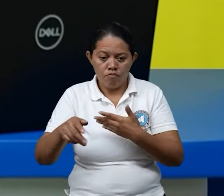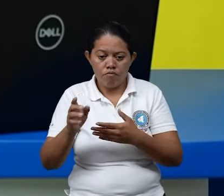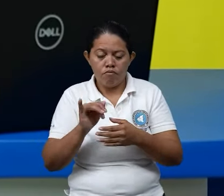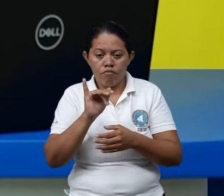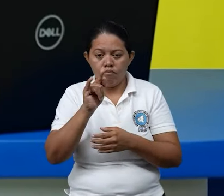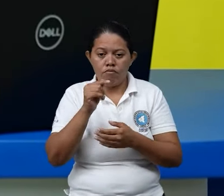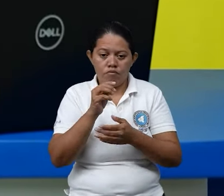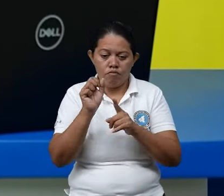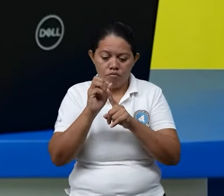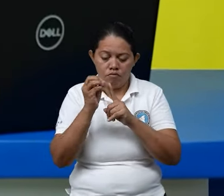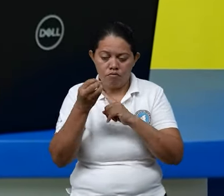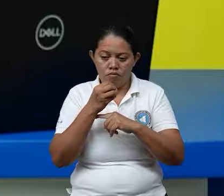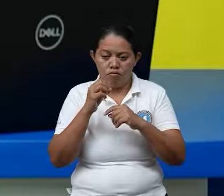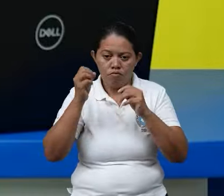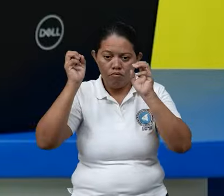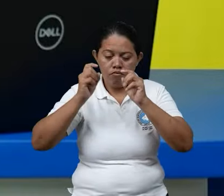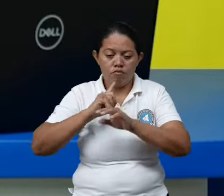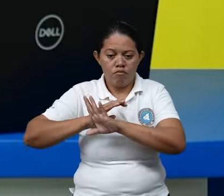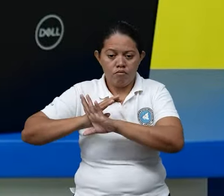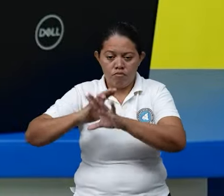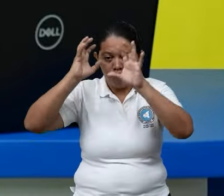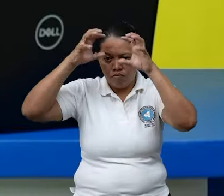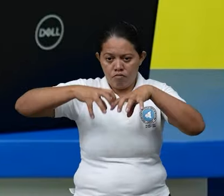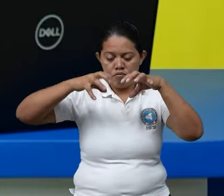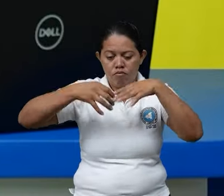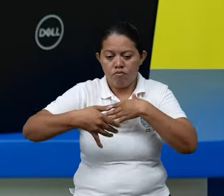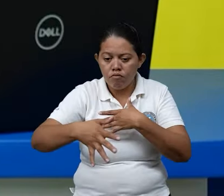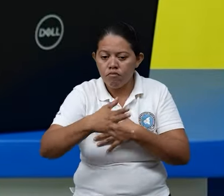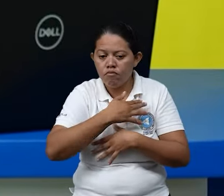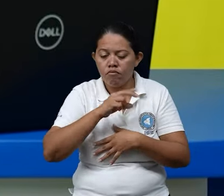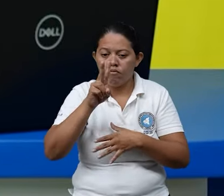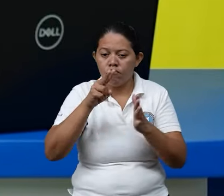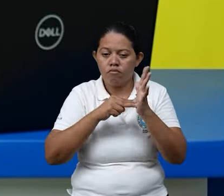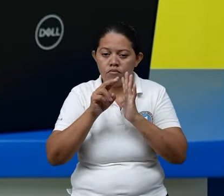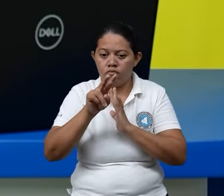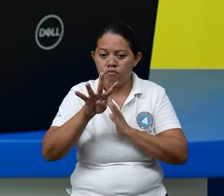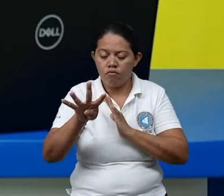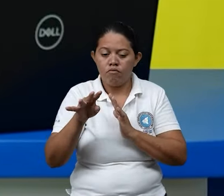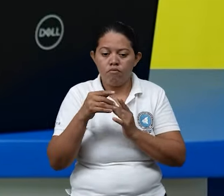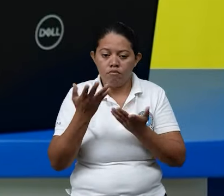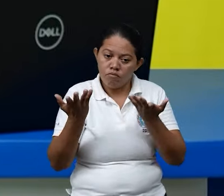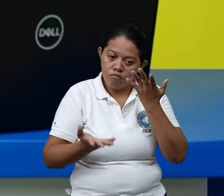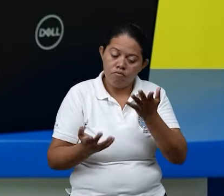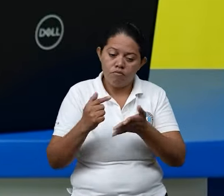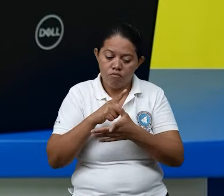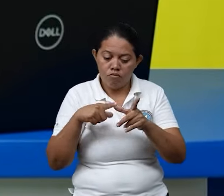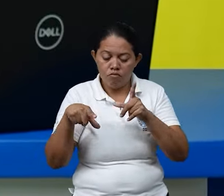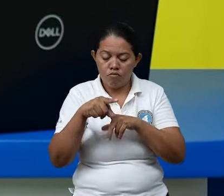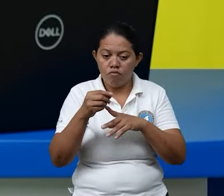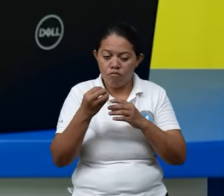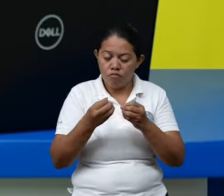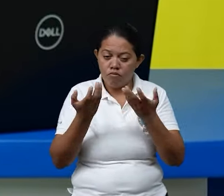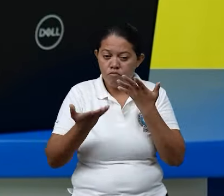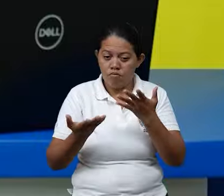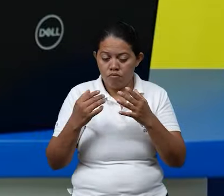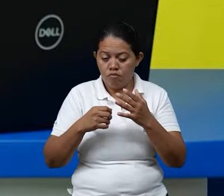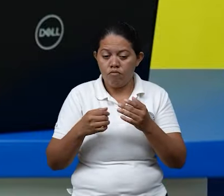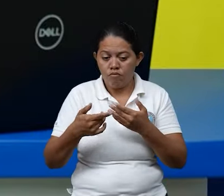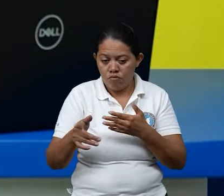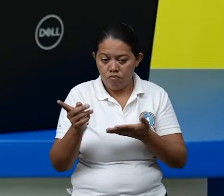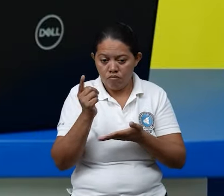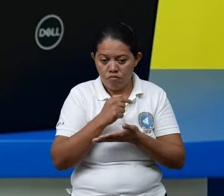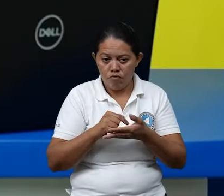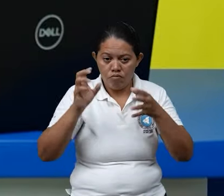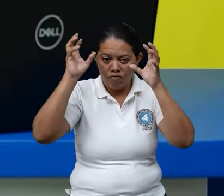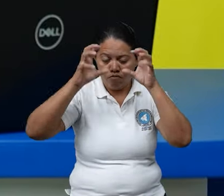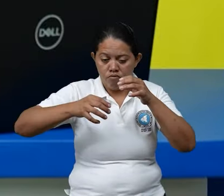Interinstitucional Invierno Seguro 2024 que contempla los posibles escenarios que podrían presentarse durante